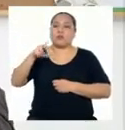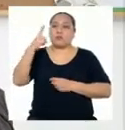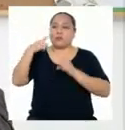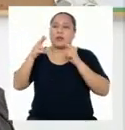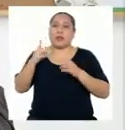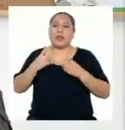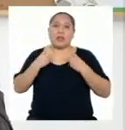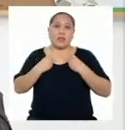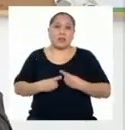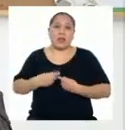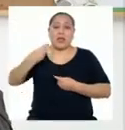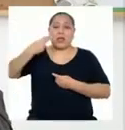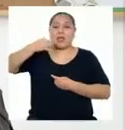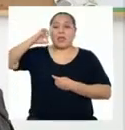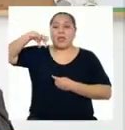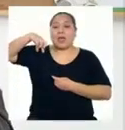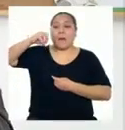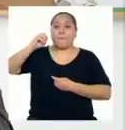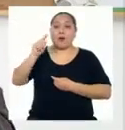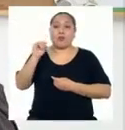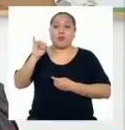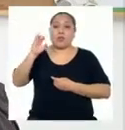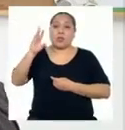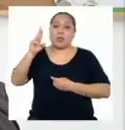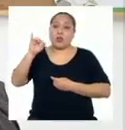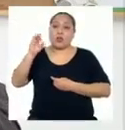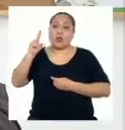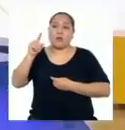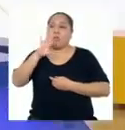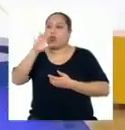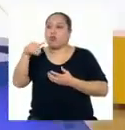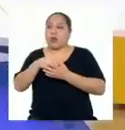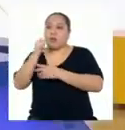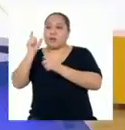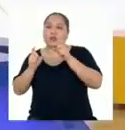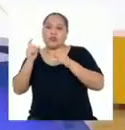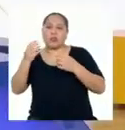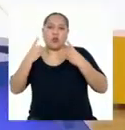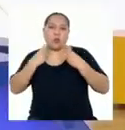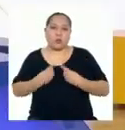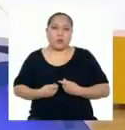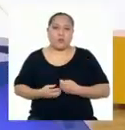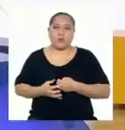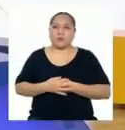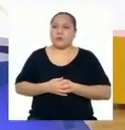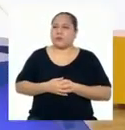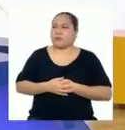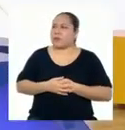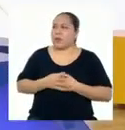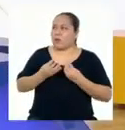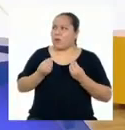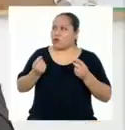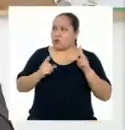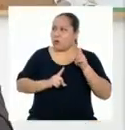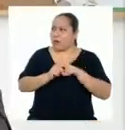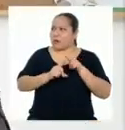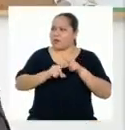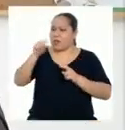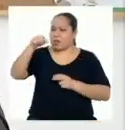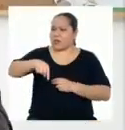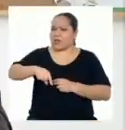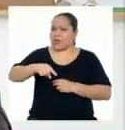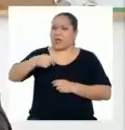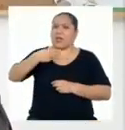diagnóstico hipotiroidismo en todos los pacientes con depresión. ¿Y qué tan frecuente es el hipotiroidismo en el Perú?